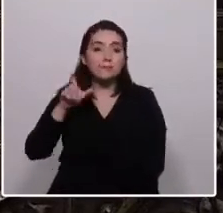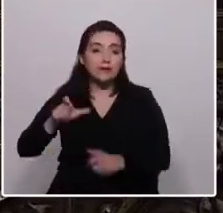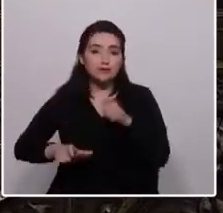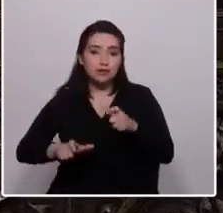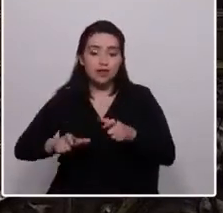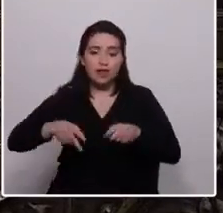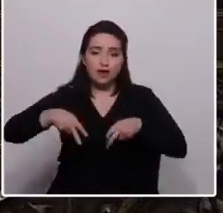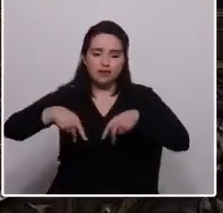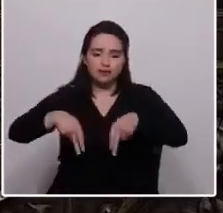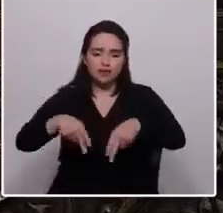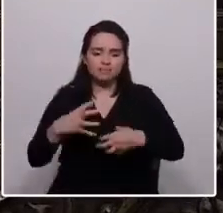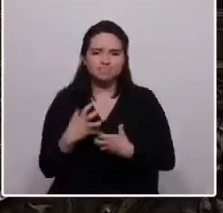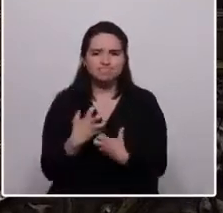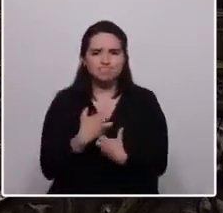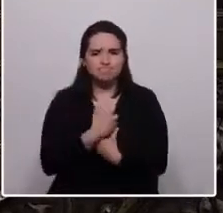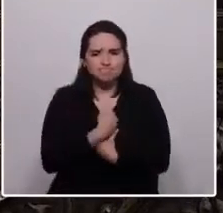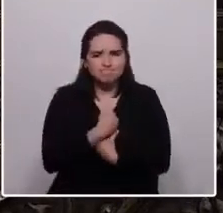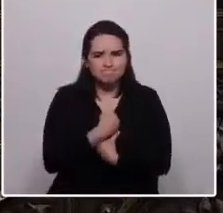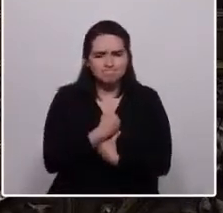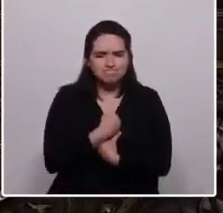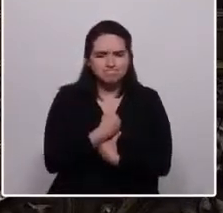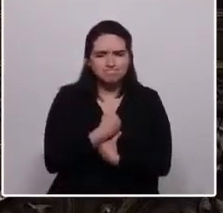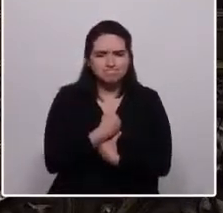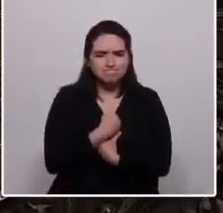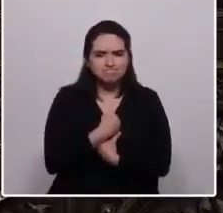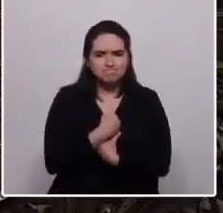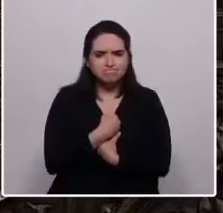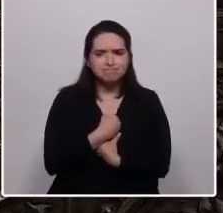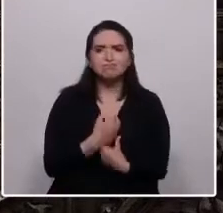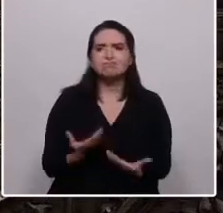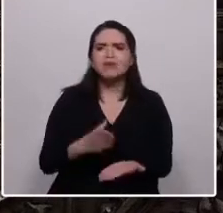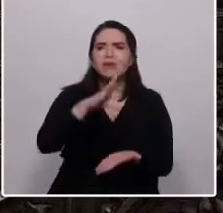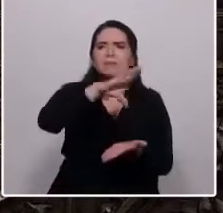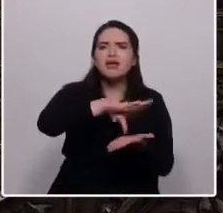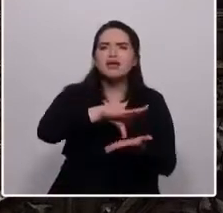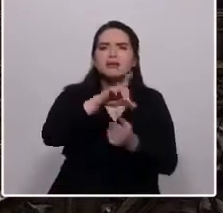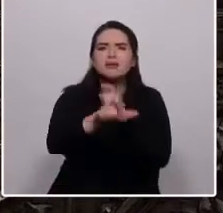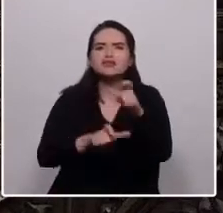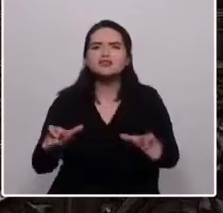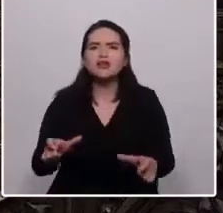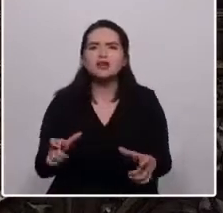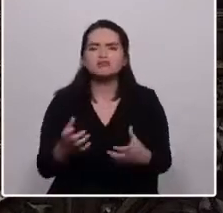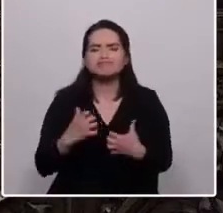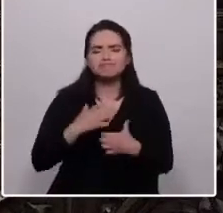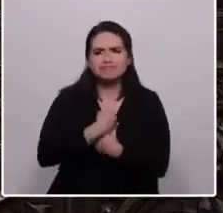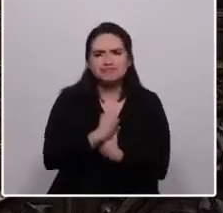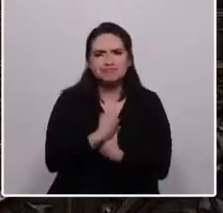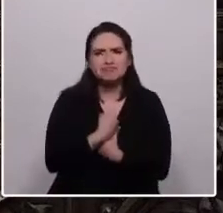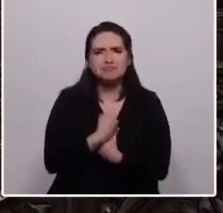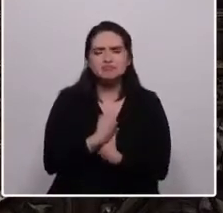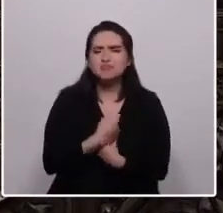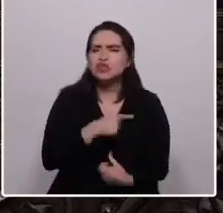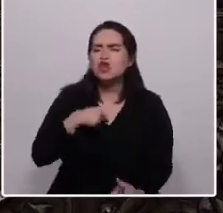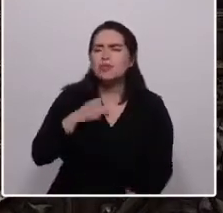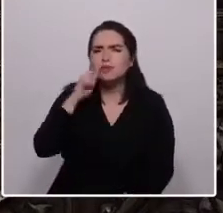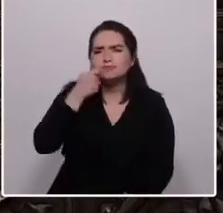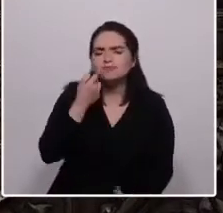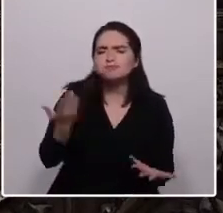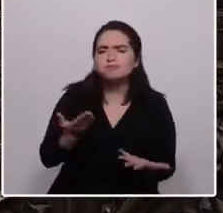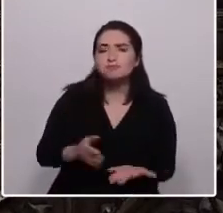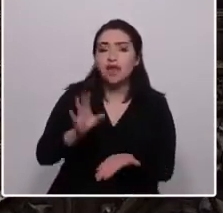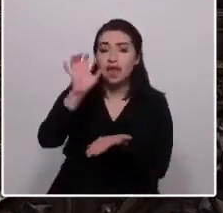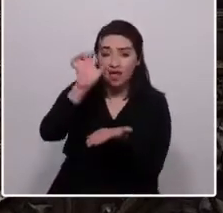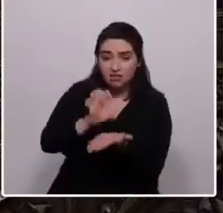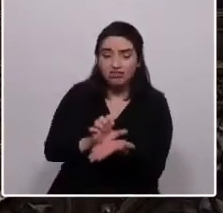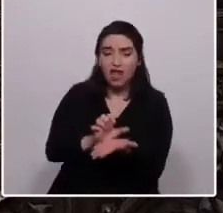calles hechas trizas. ¿Qué nombre recibe un país de personas rotas? ¿Qué nombre recibe un Estado que hiere